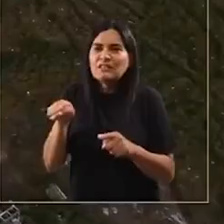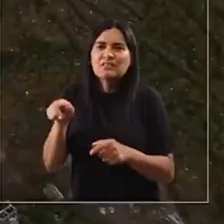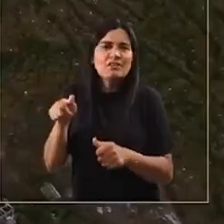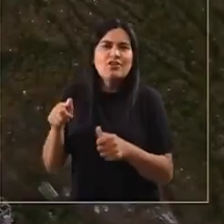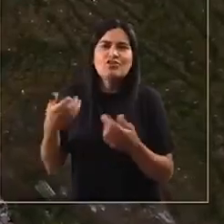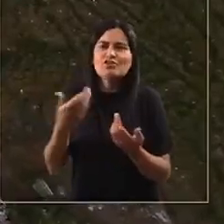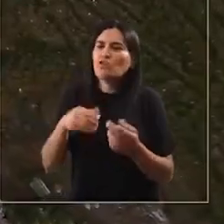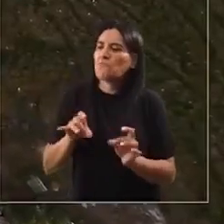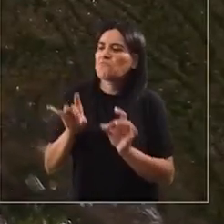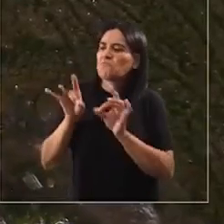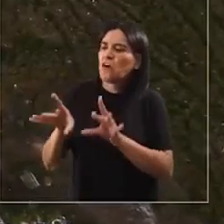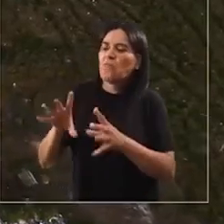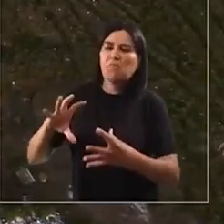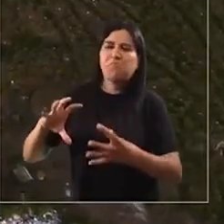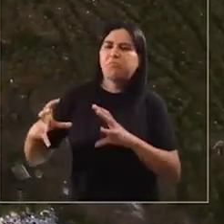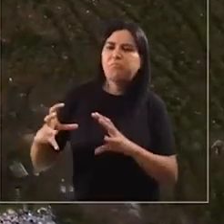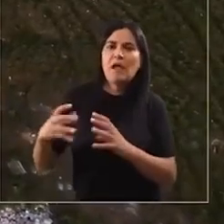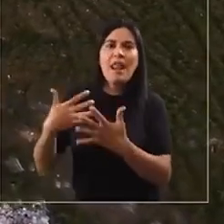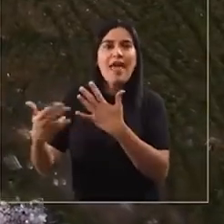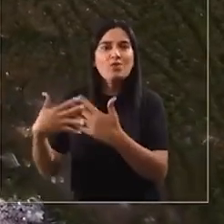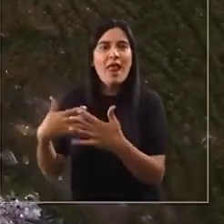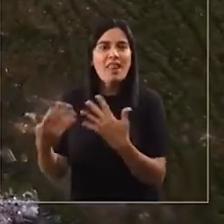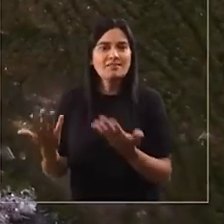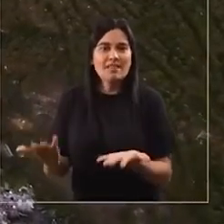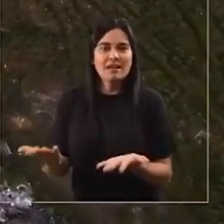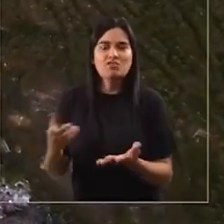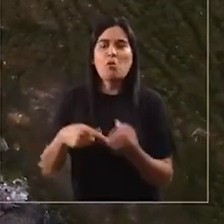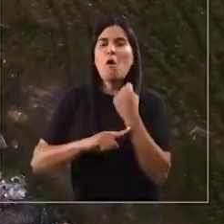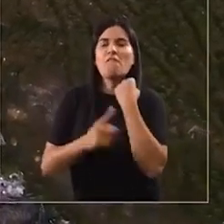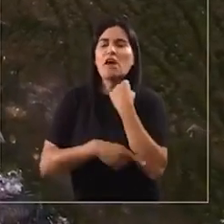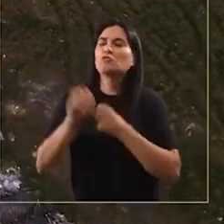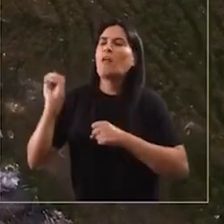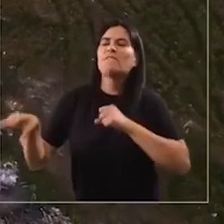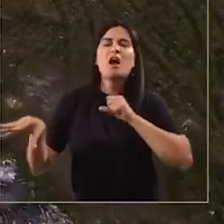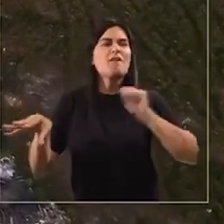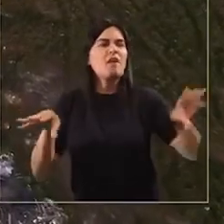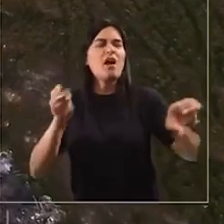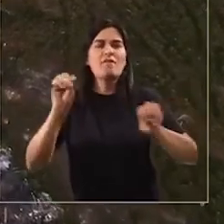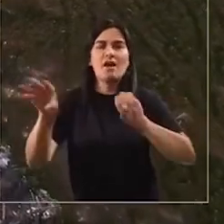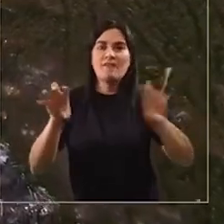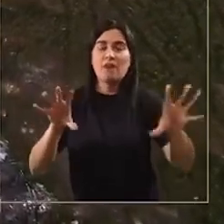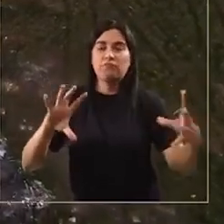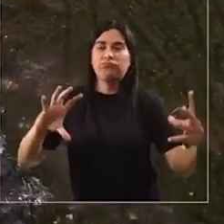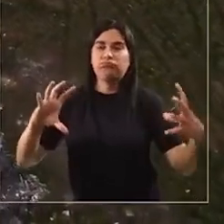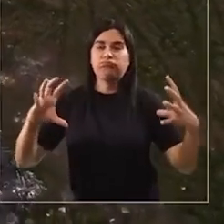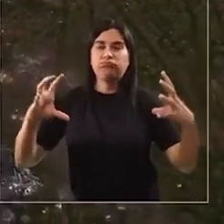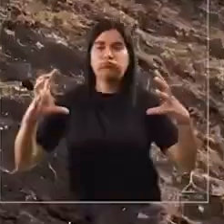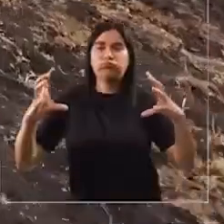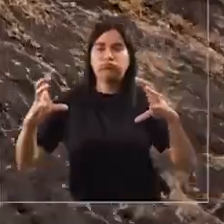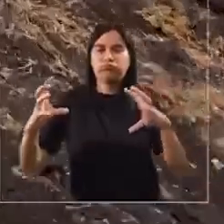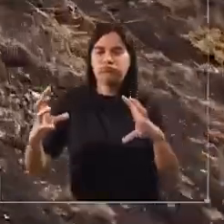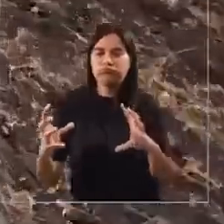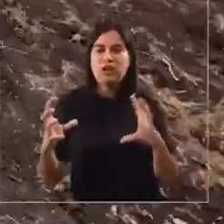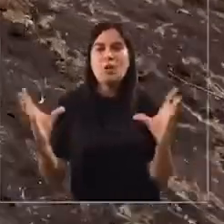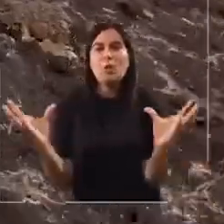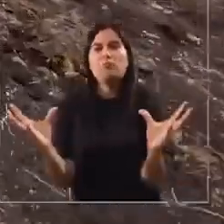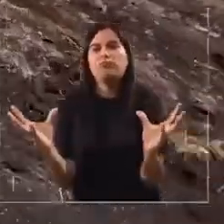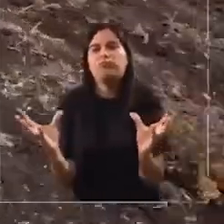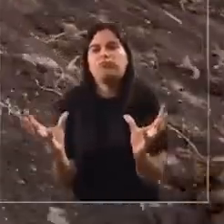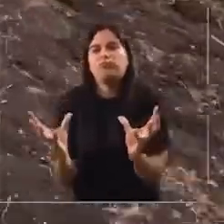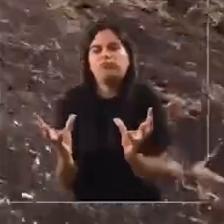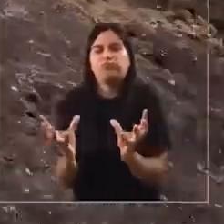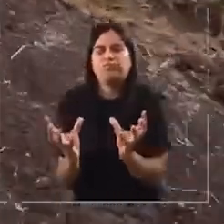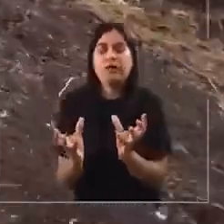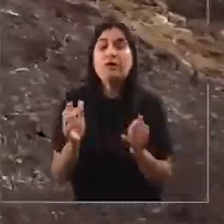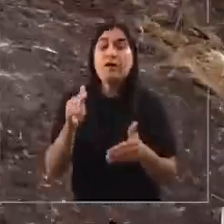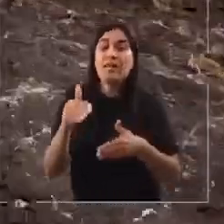de lo que significa el daño que estamos haciendo nosotros a la naturaleza con todo esto de tirar basura en cualquier parte. Se va deteriorando cada